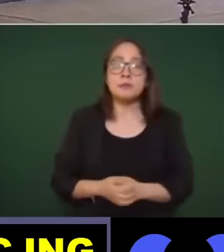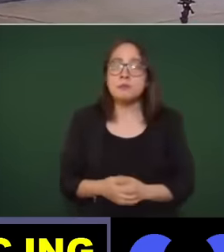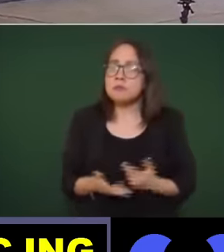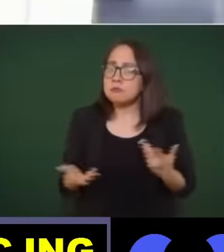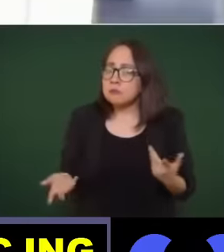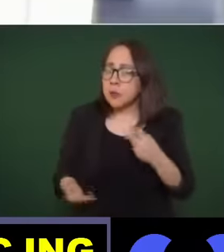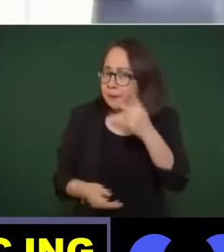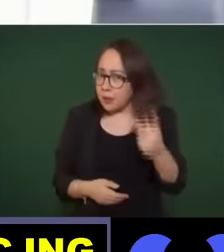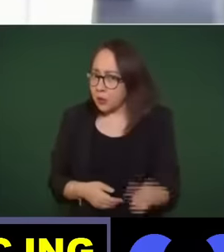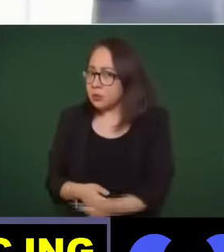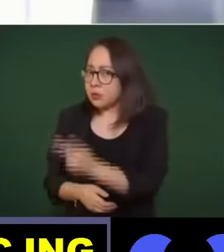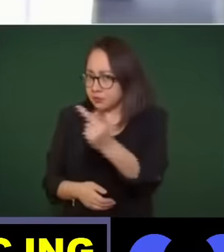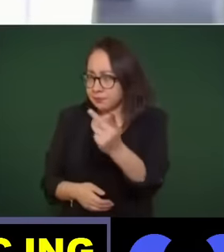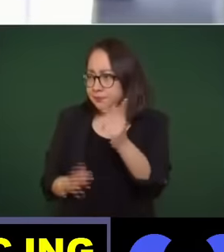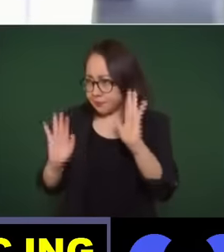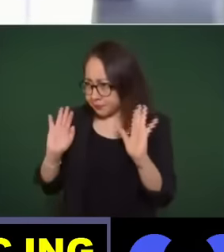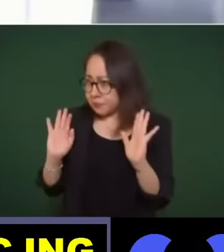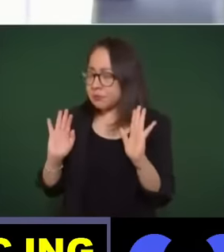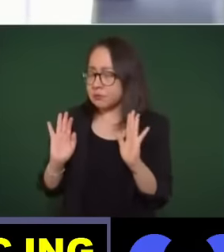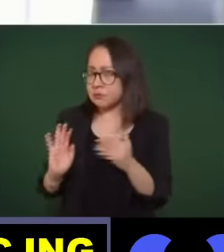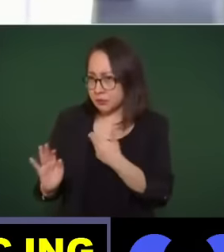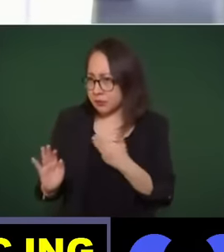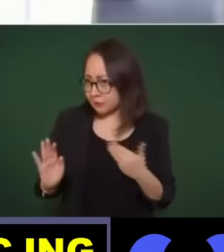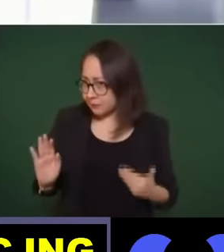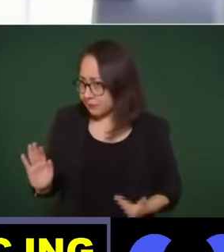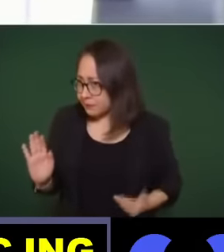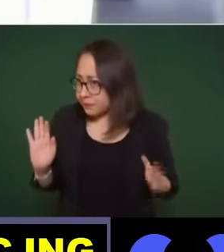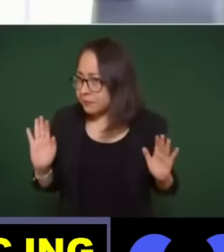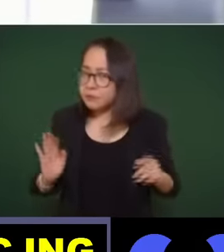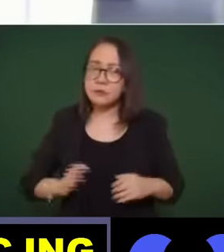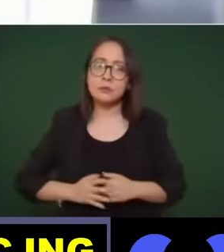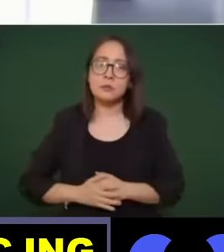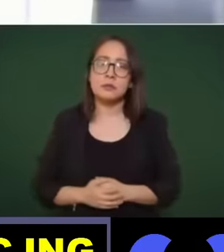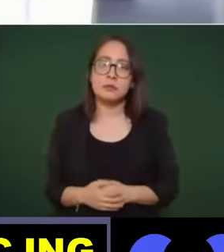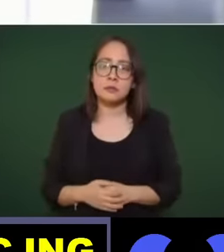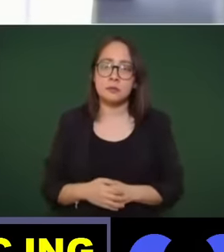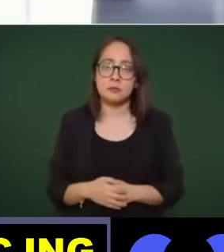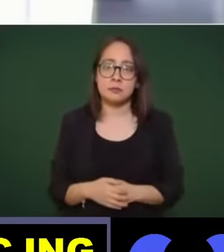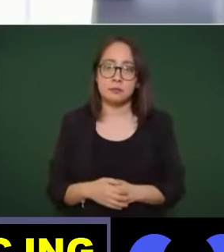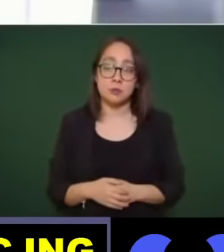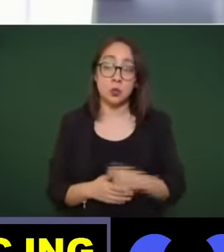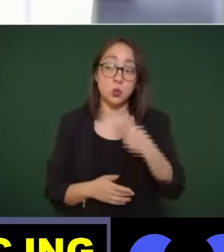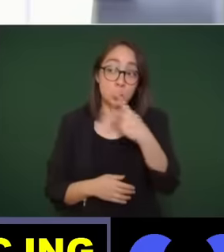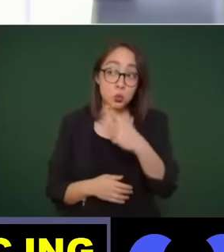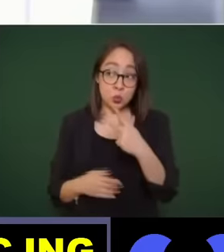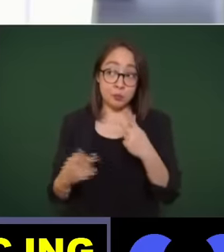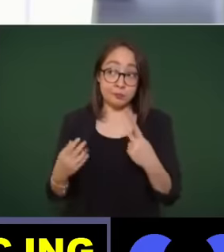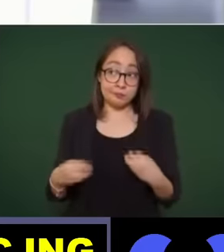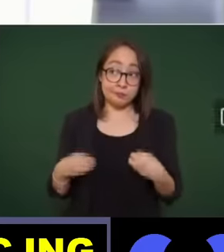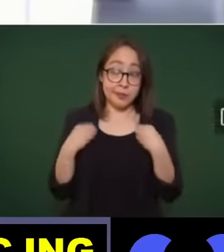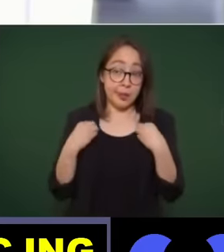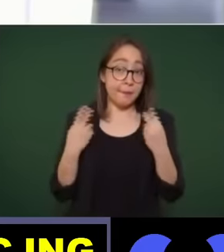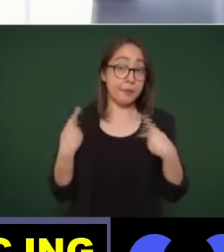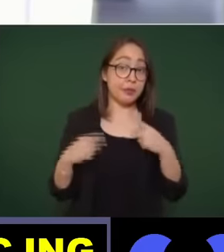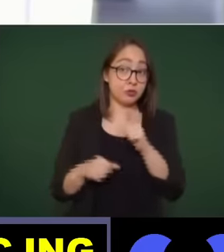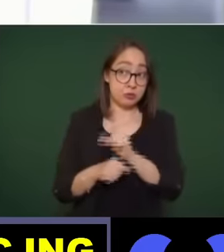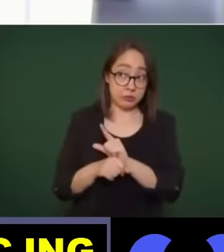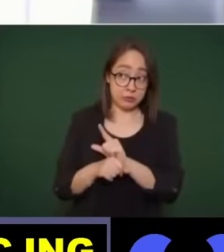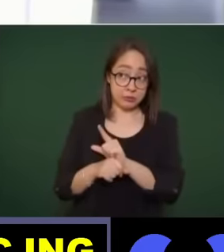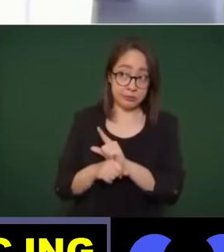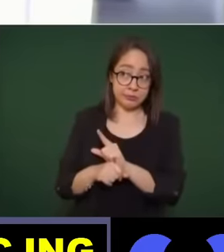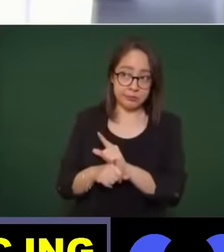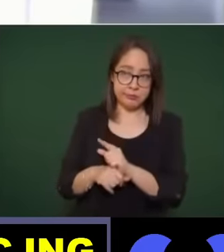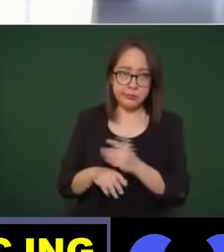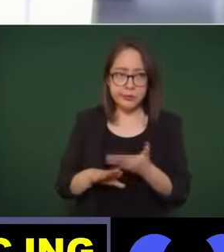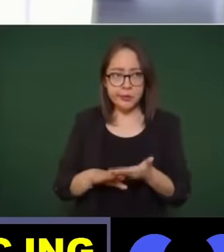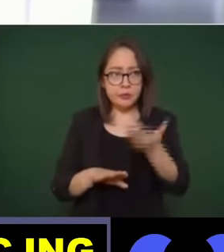preguntarle presidente en el marco político en el marco personal pues cuáles han sido